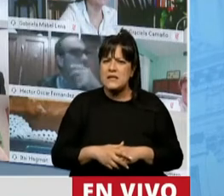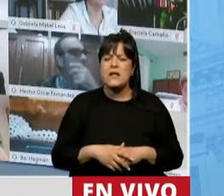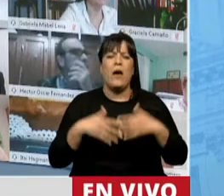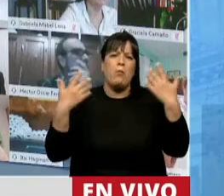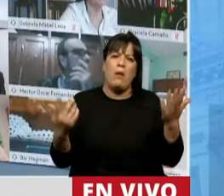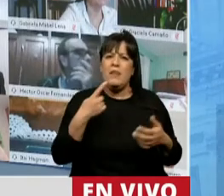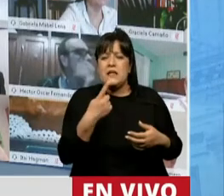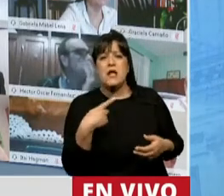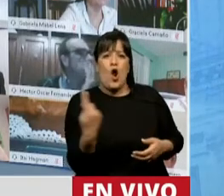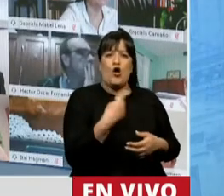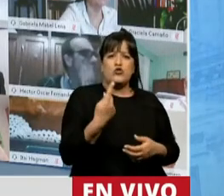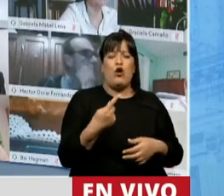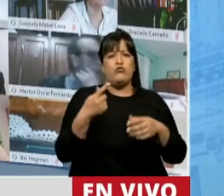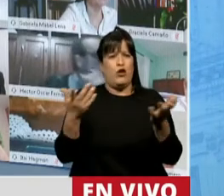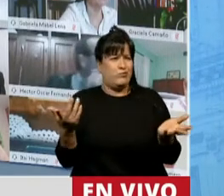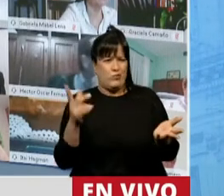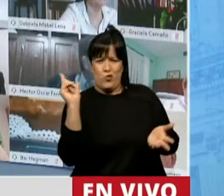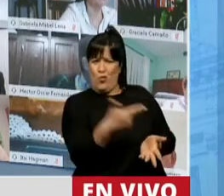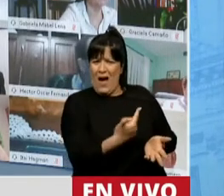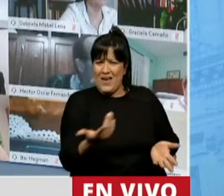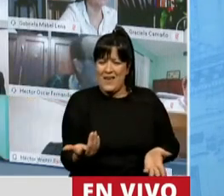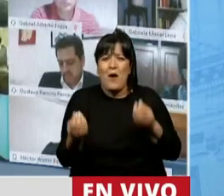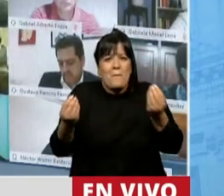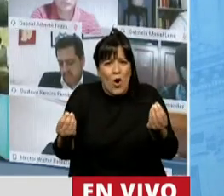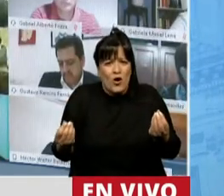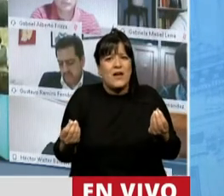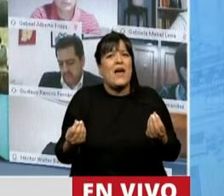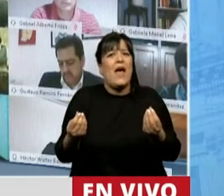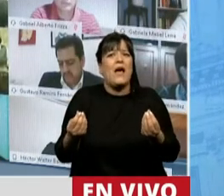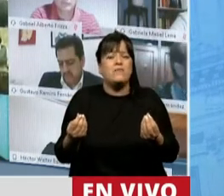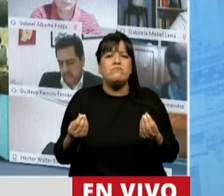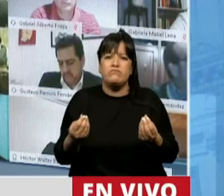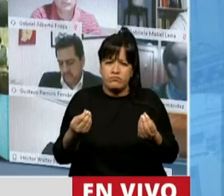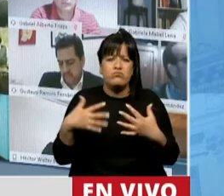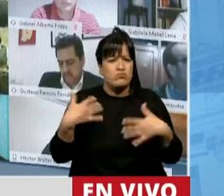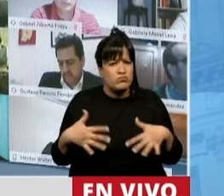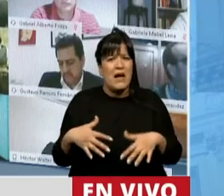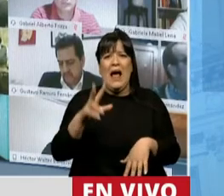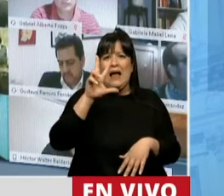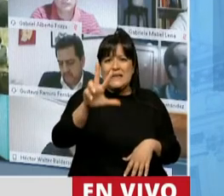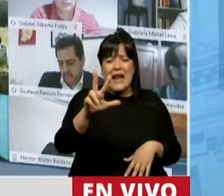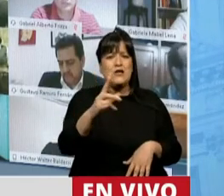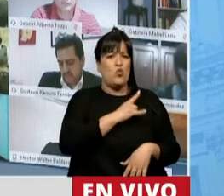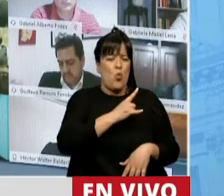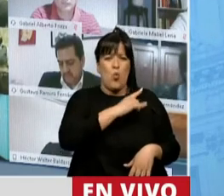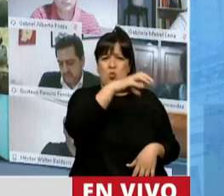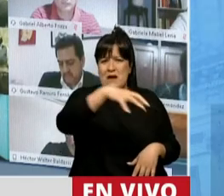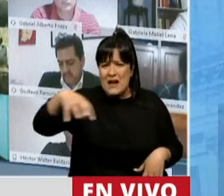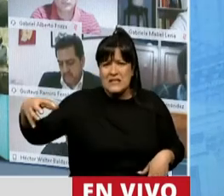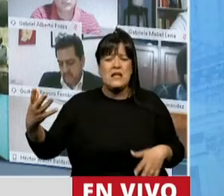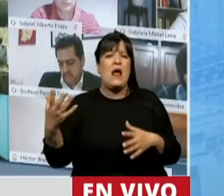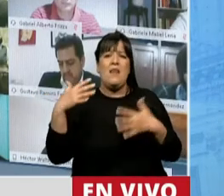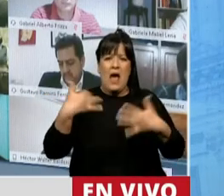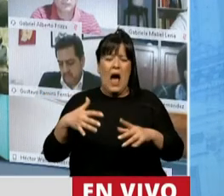que para nosotros es un cuestionamiento inexistente teniendo en cuenta que, en definitiva, se han pronunciado más de tres universidades que están todos los estudios de impacto